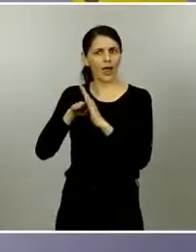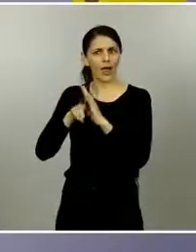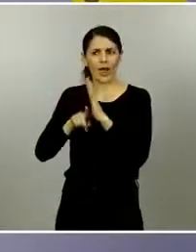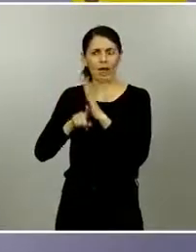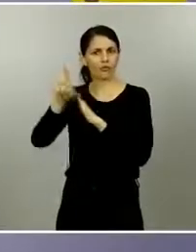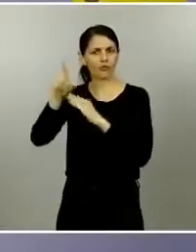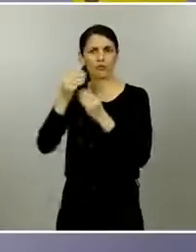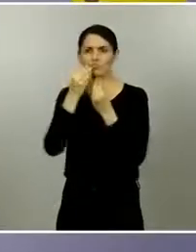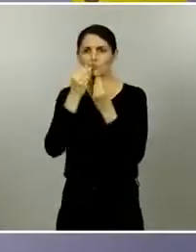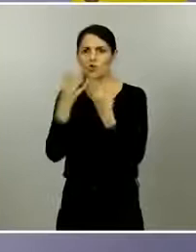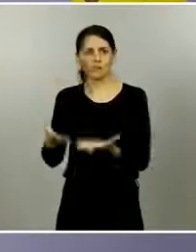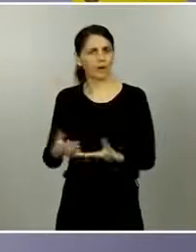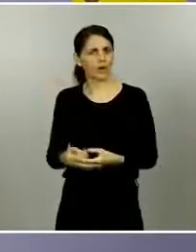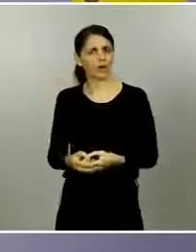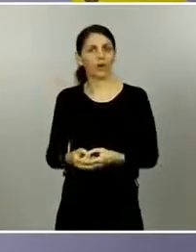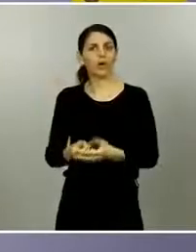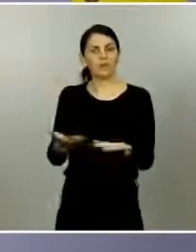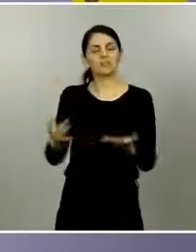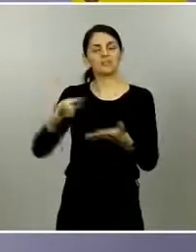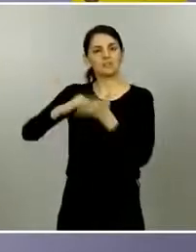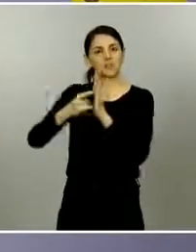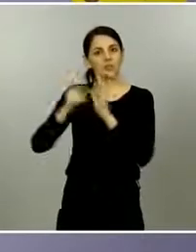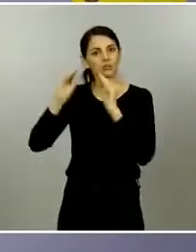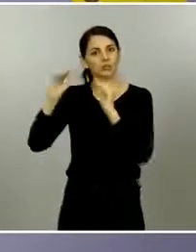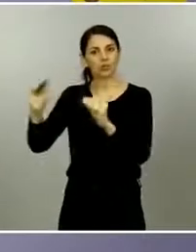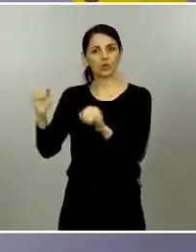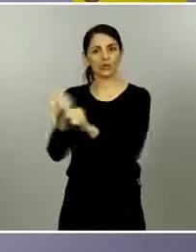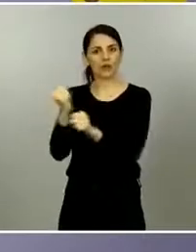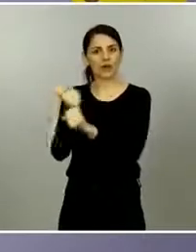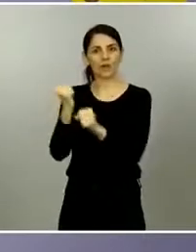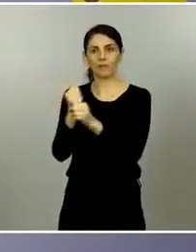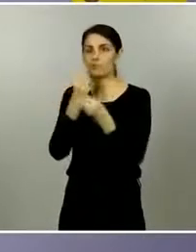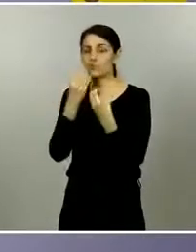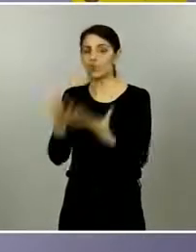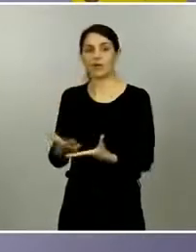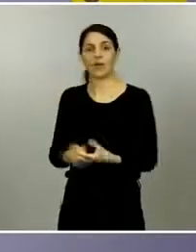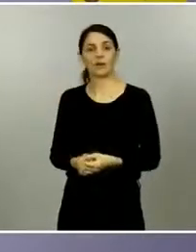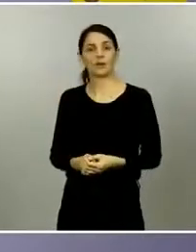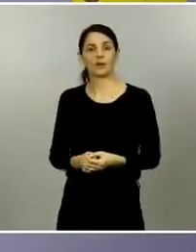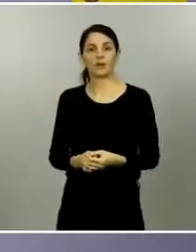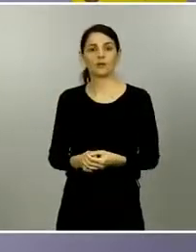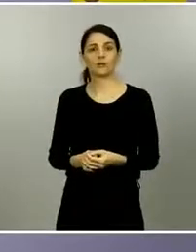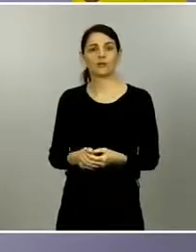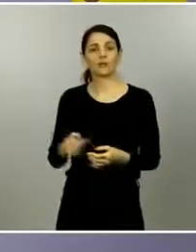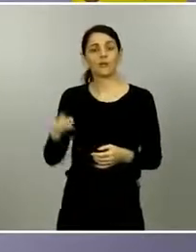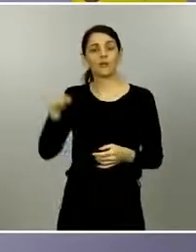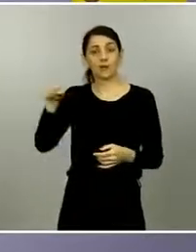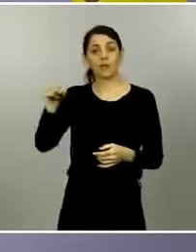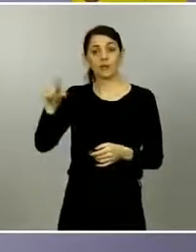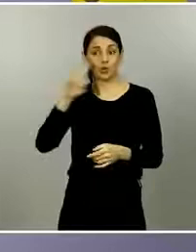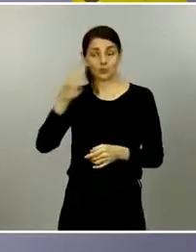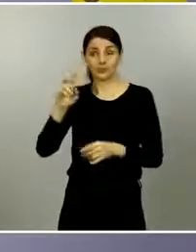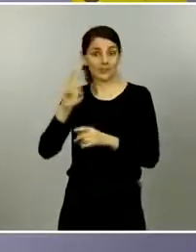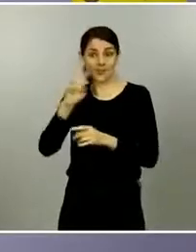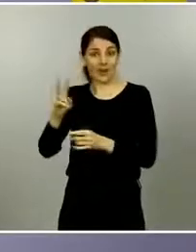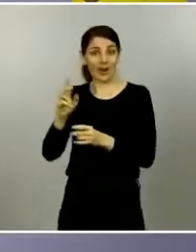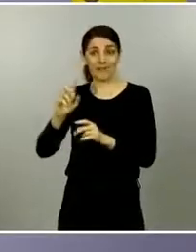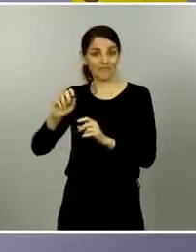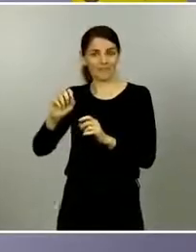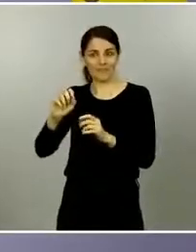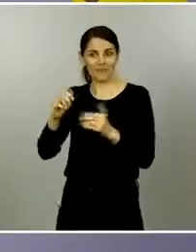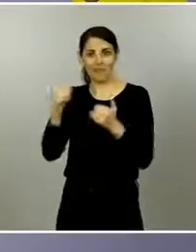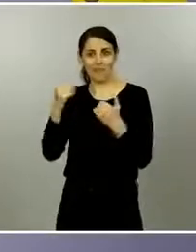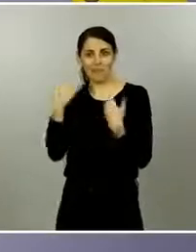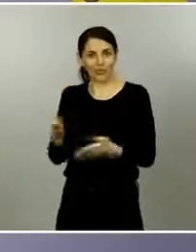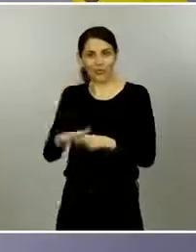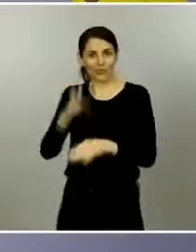unos sistemas que han permitido trabajar muy bien y de hecho como comento la integración de atención primaria desde el primer momento en